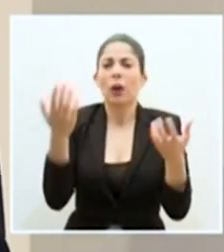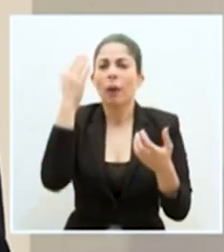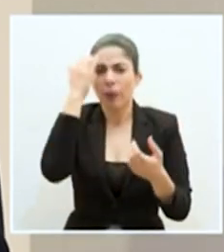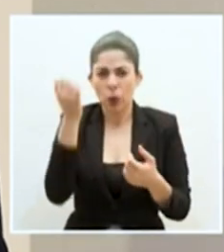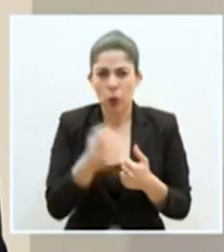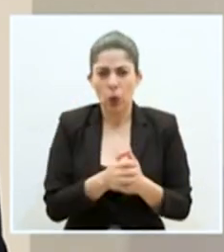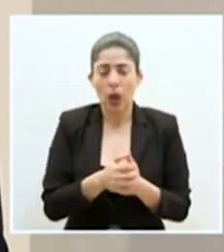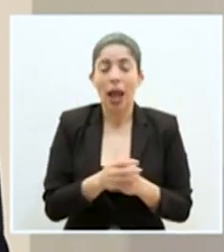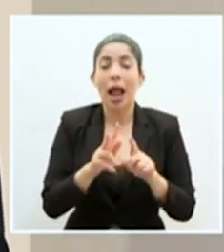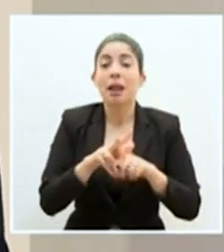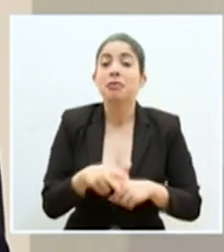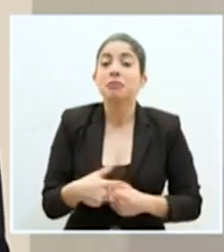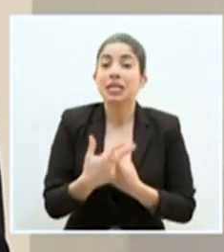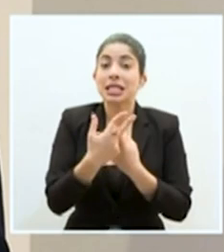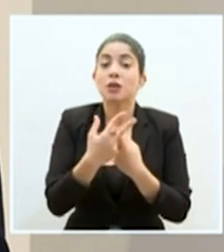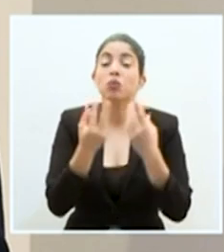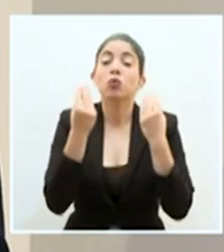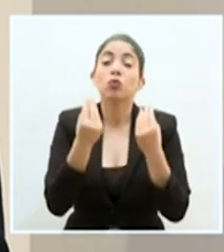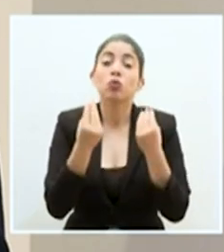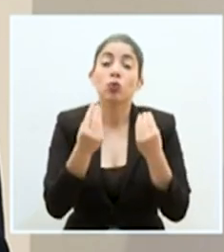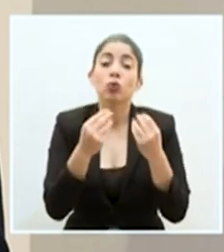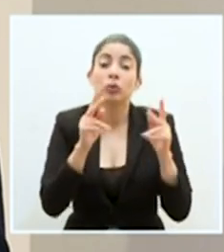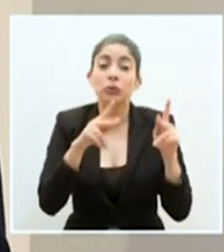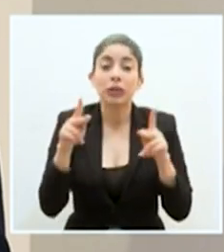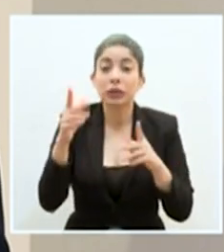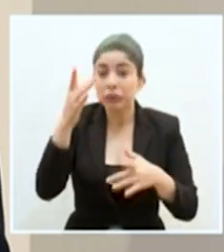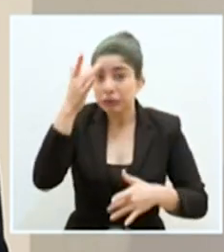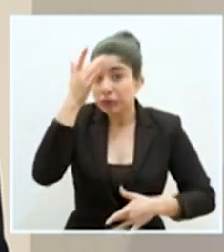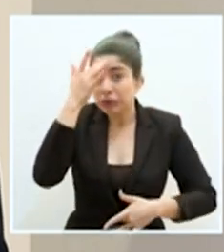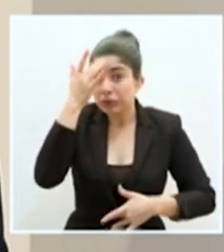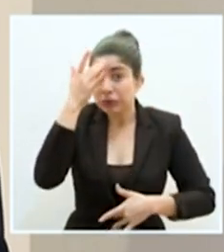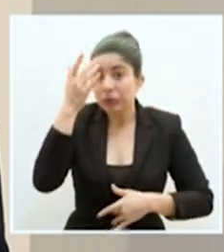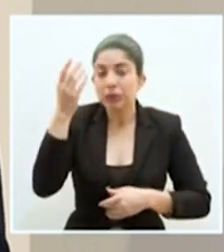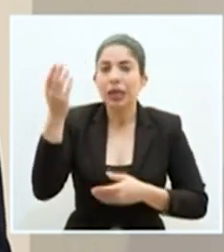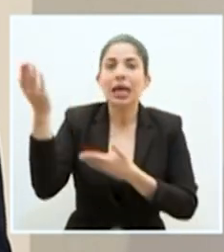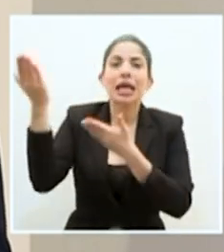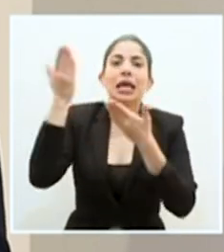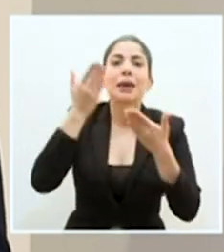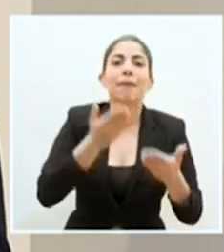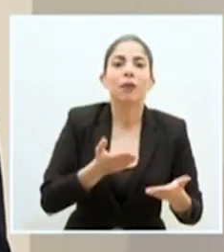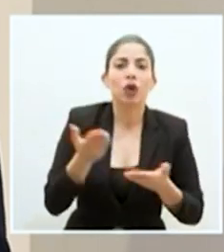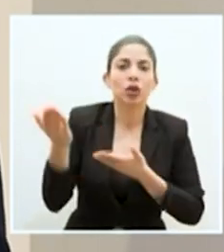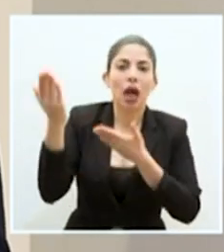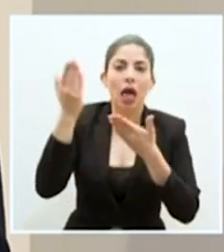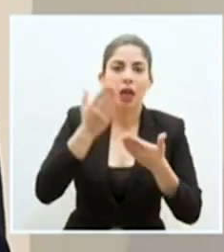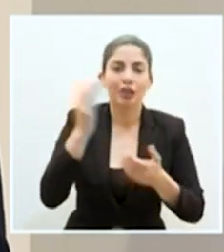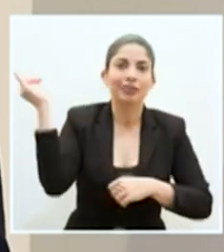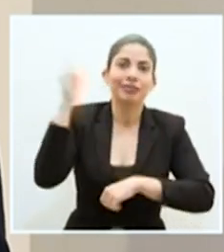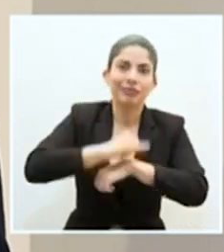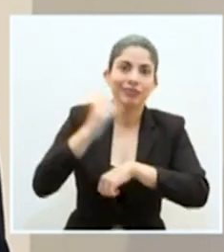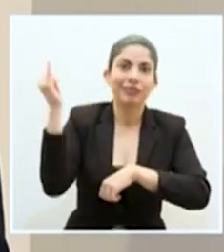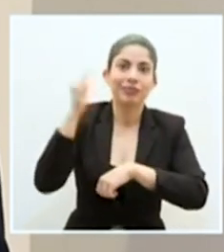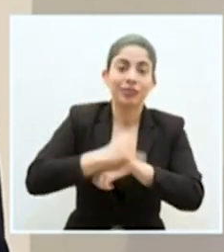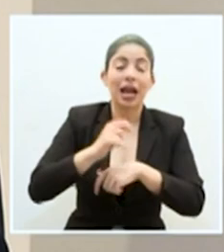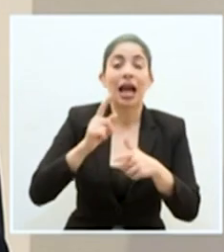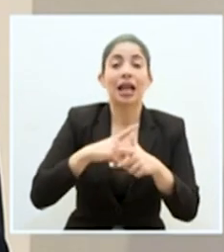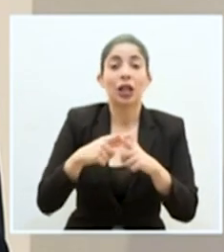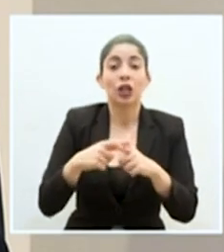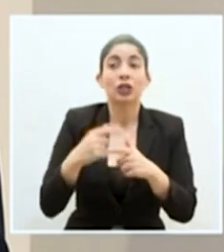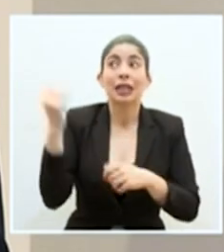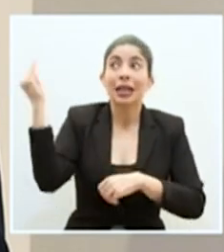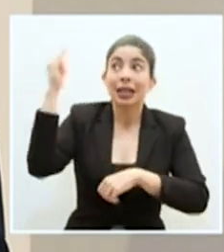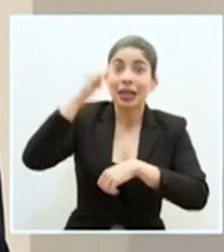Recordemos que un inicio, muchos de los casos que se dieron eran importados y siempre el asunto de la asociación con casos